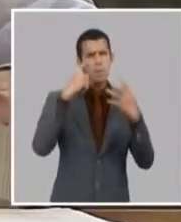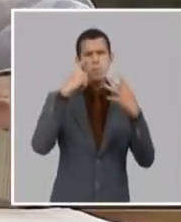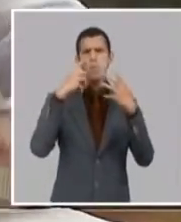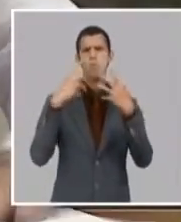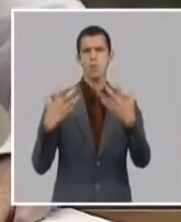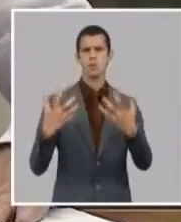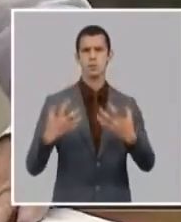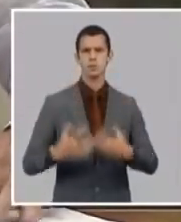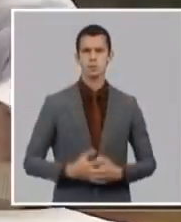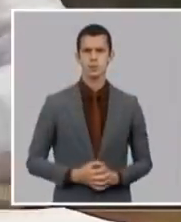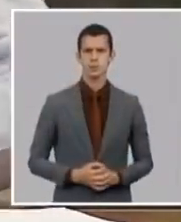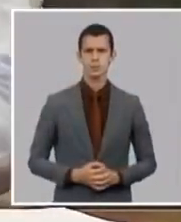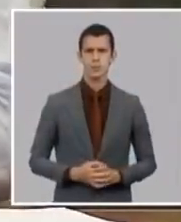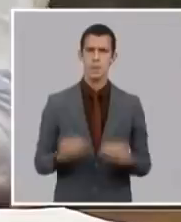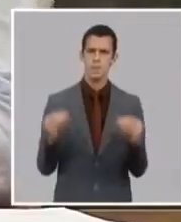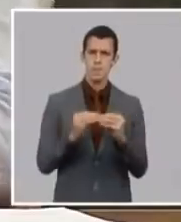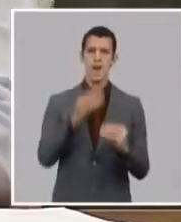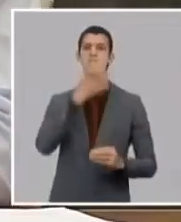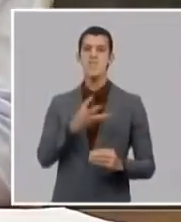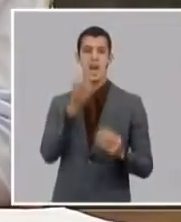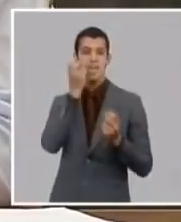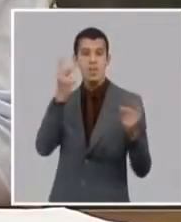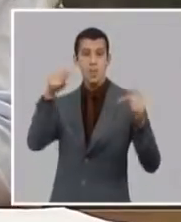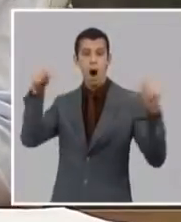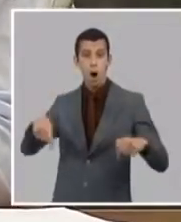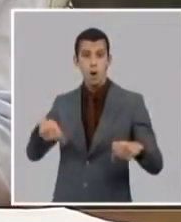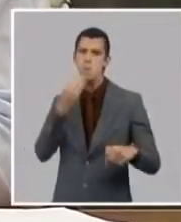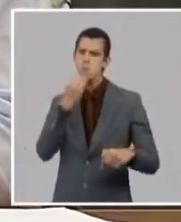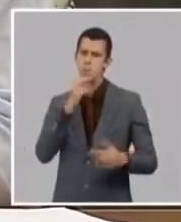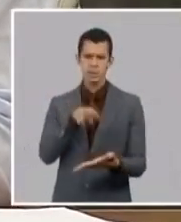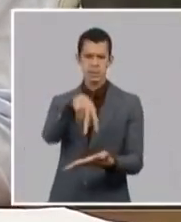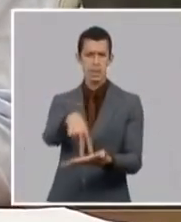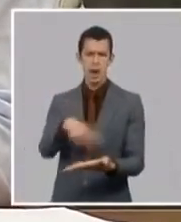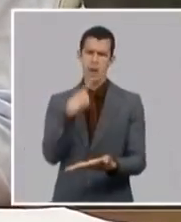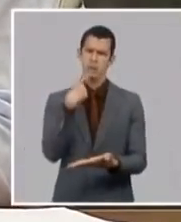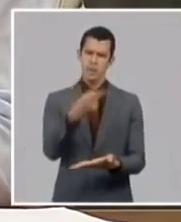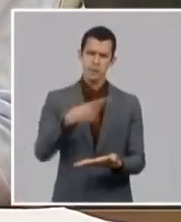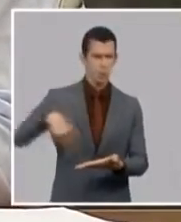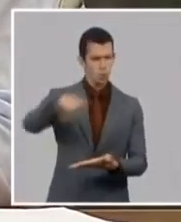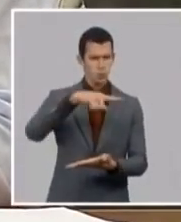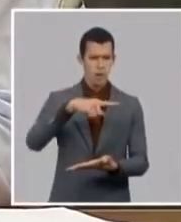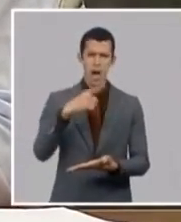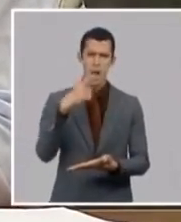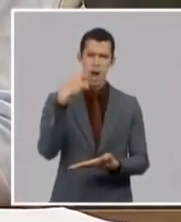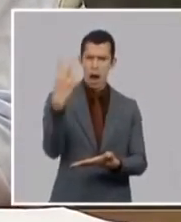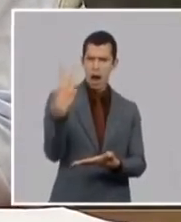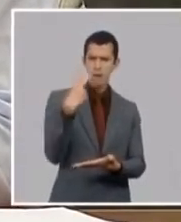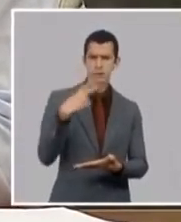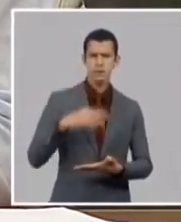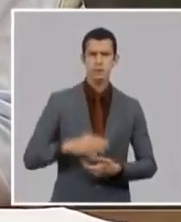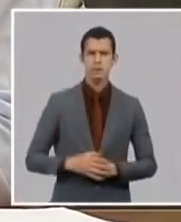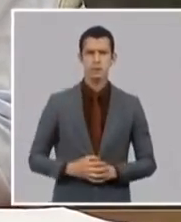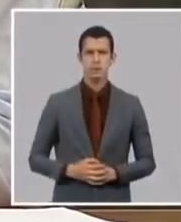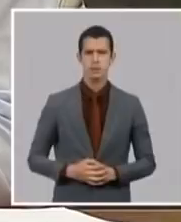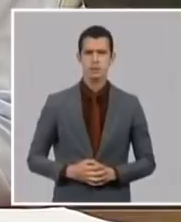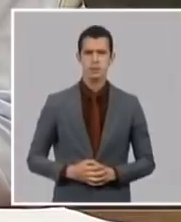podían ser dichas hoy mismo ante esta situación es parte de su legado visionario por lo tanto